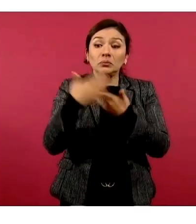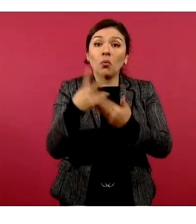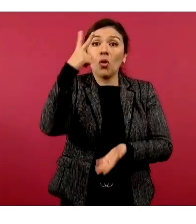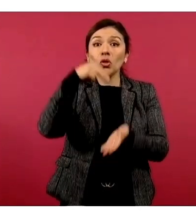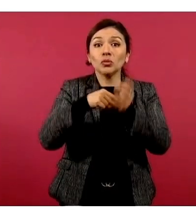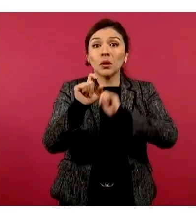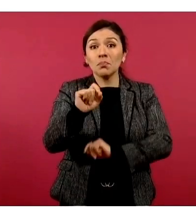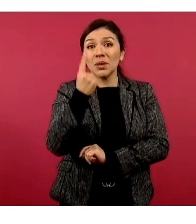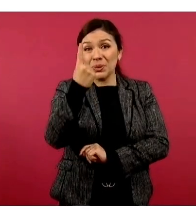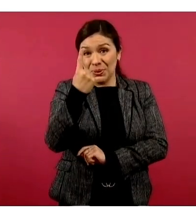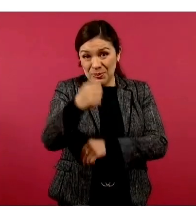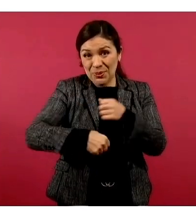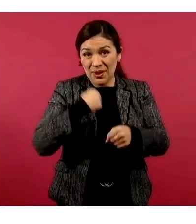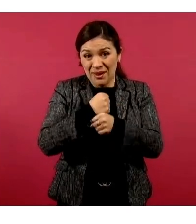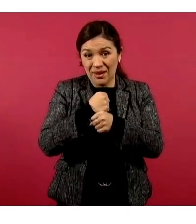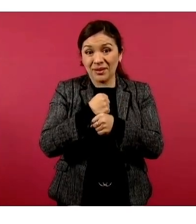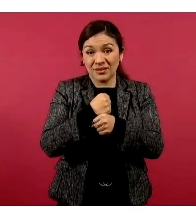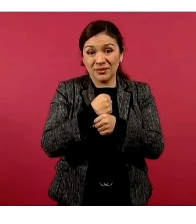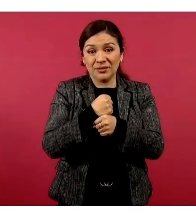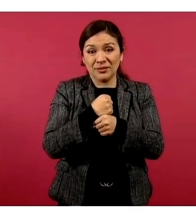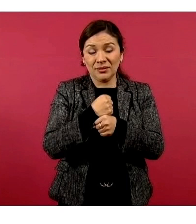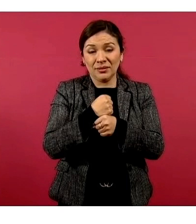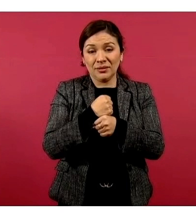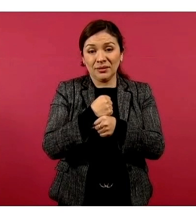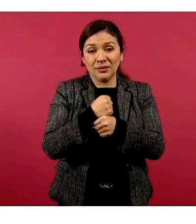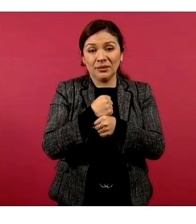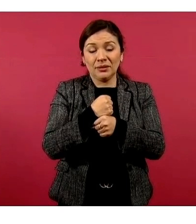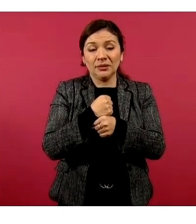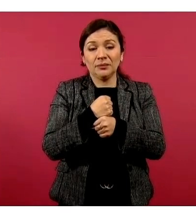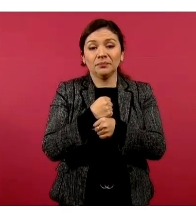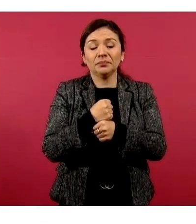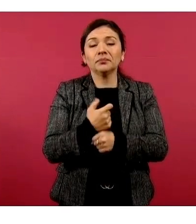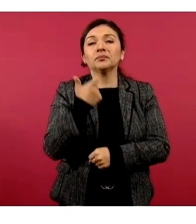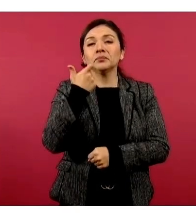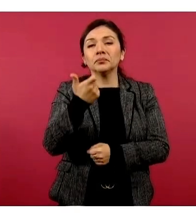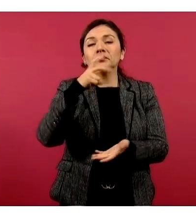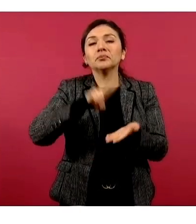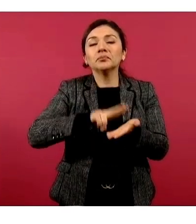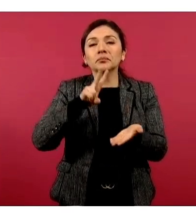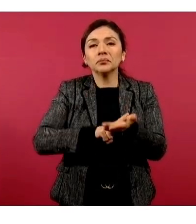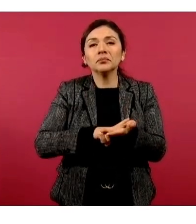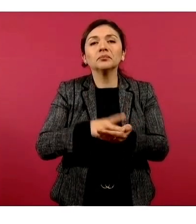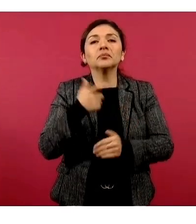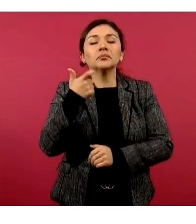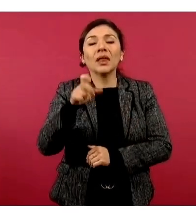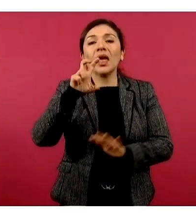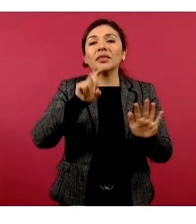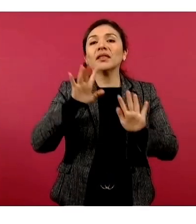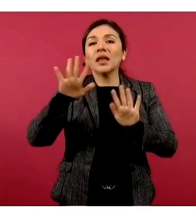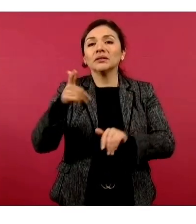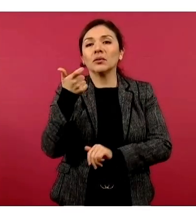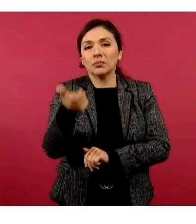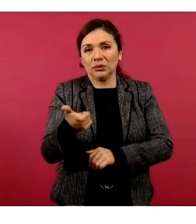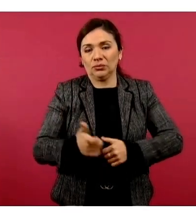para 2021 estará a 35.